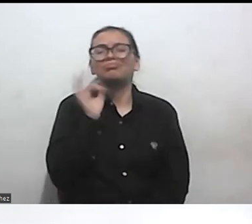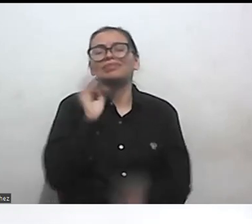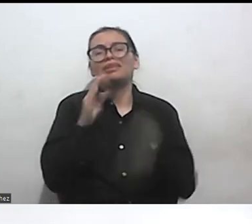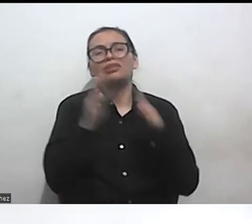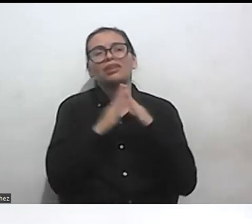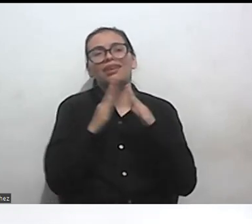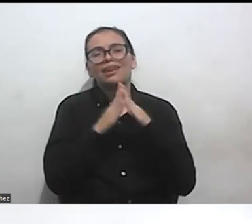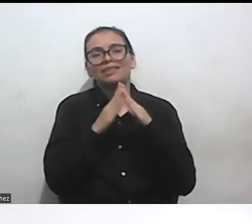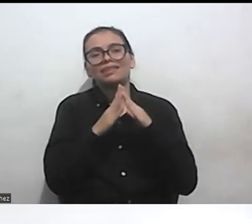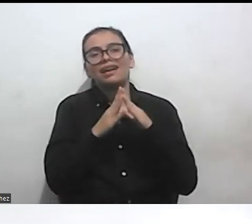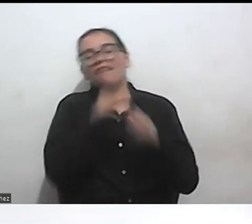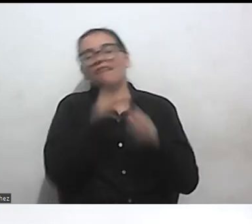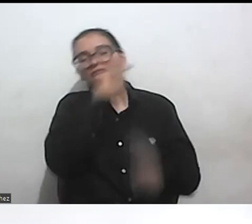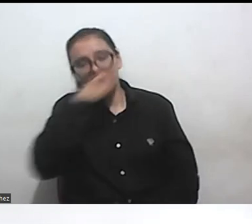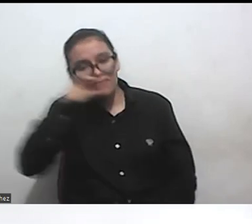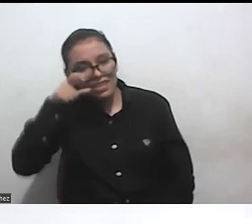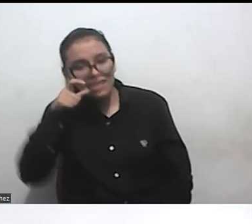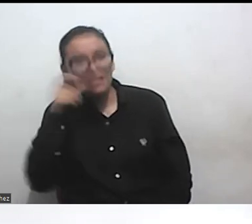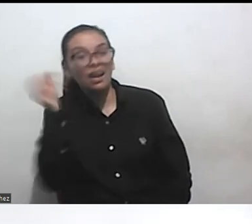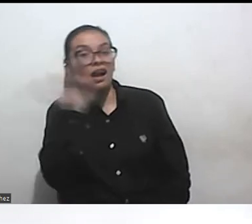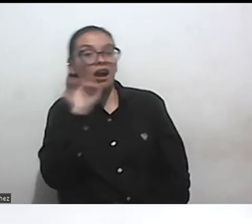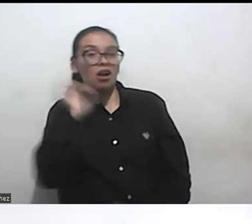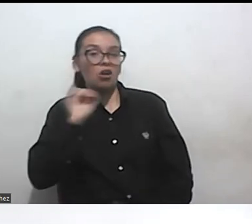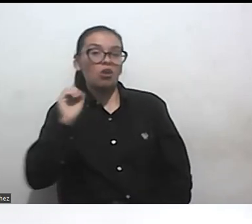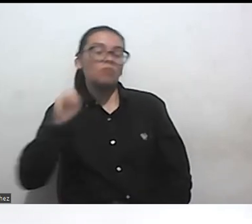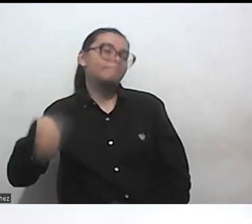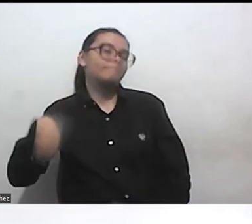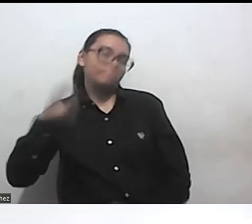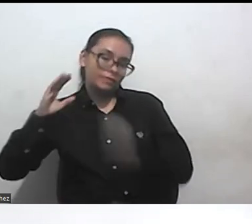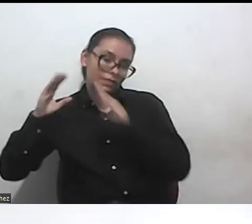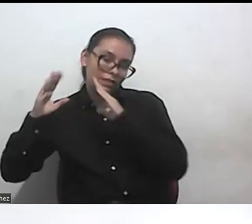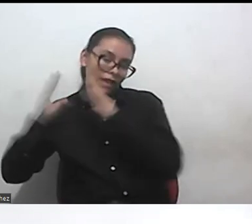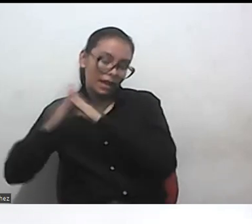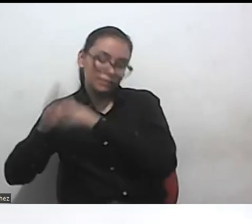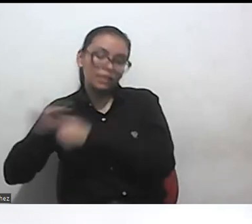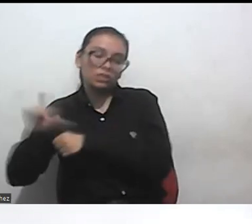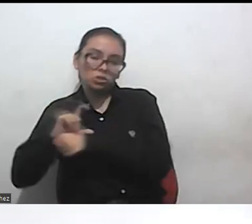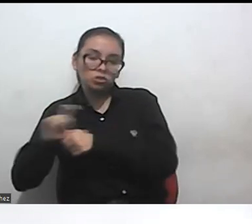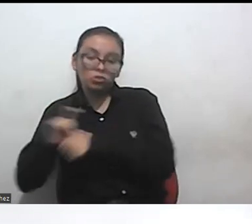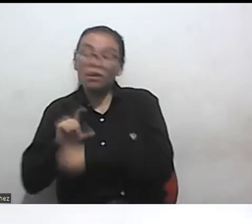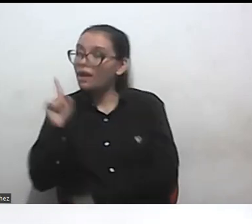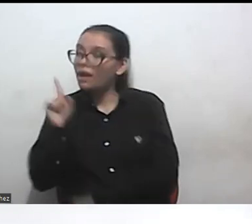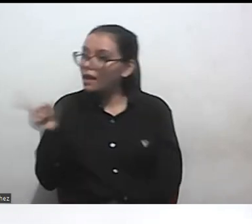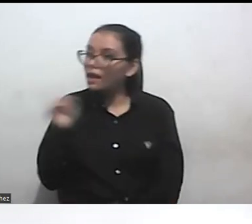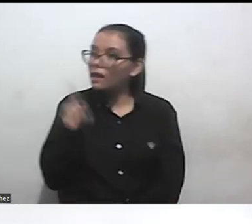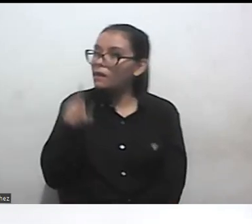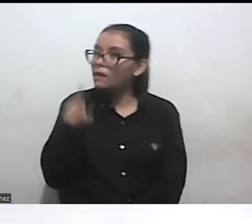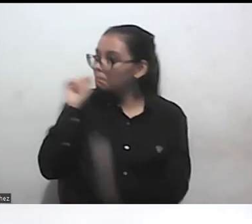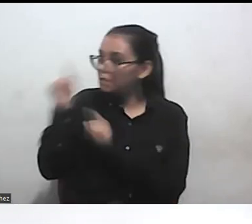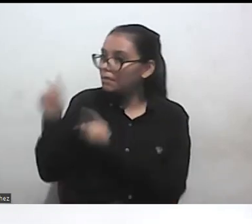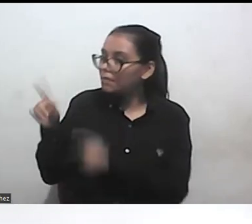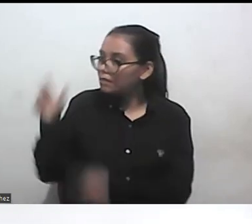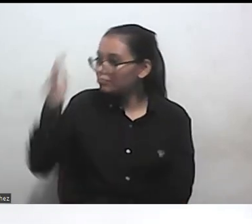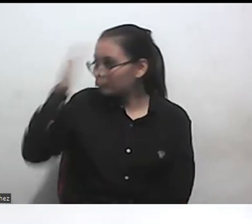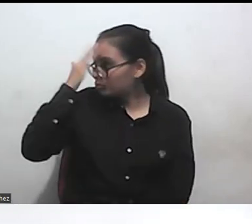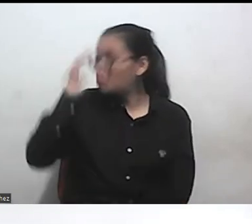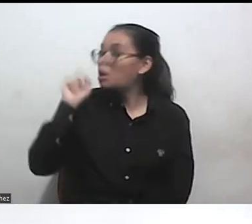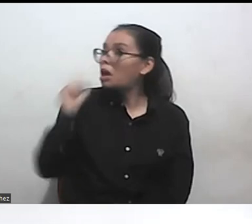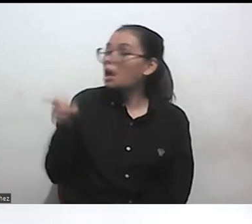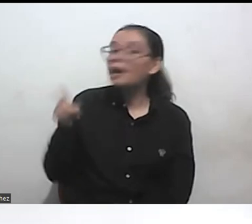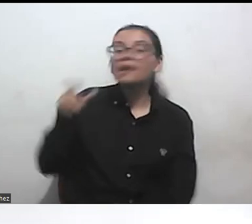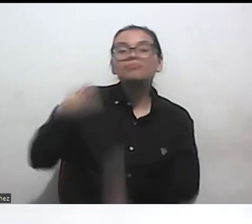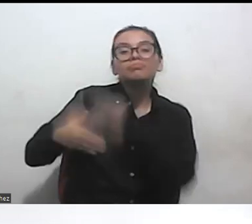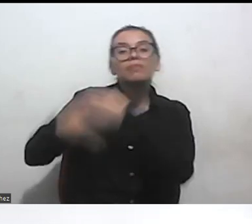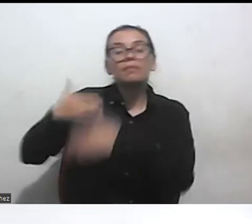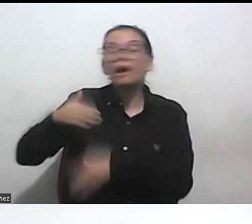y ahí es cuando es una persona con discapacidad sin discapacidad es una persona